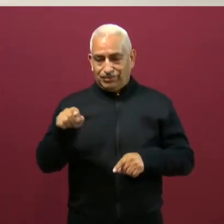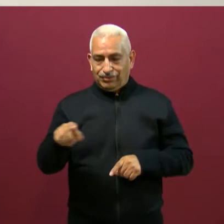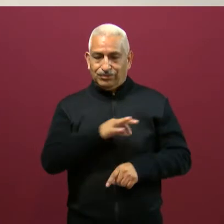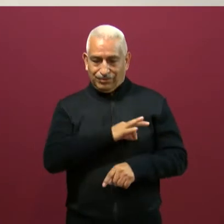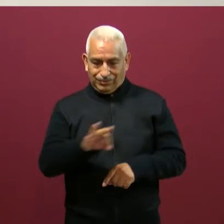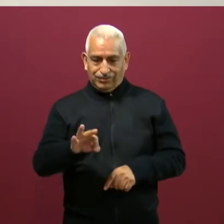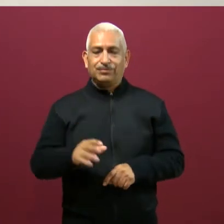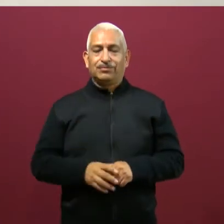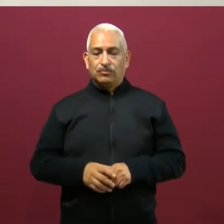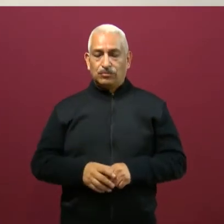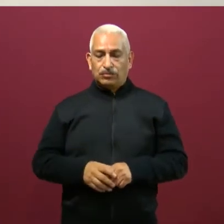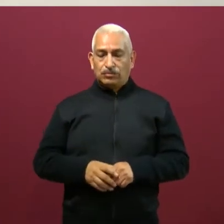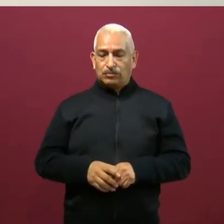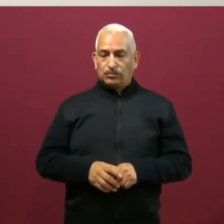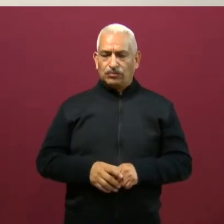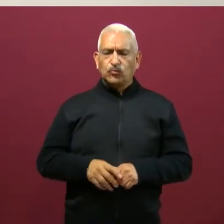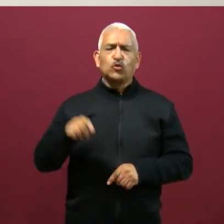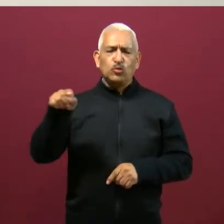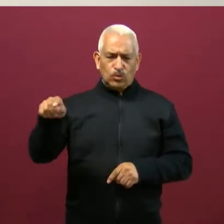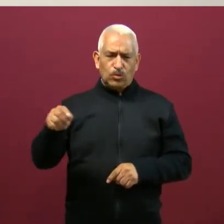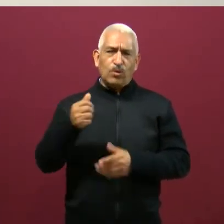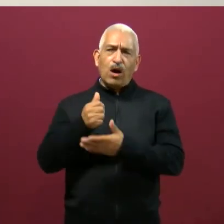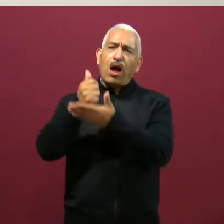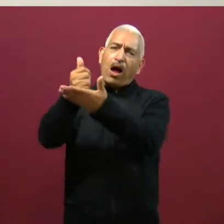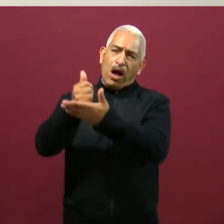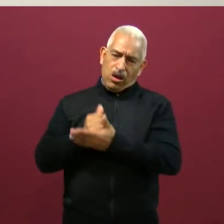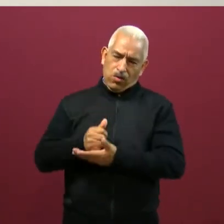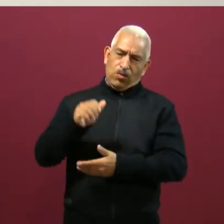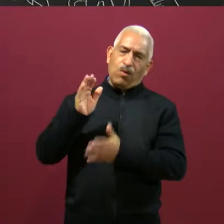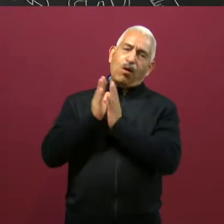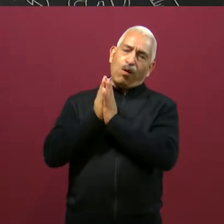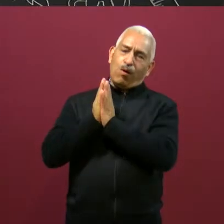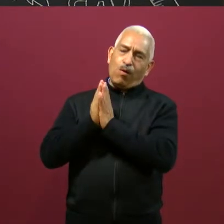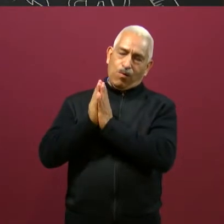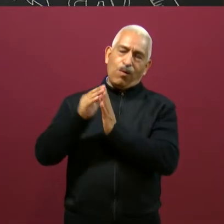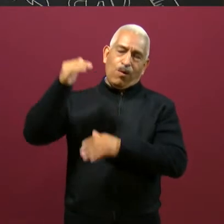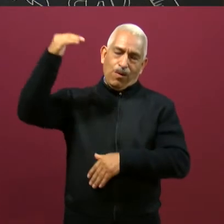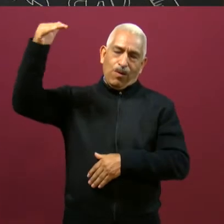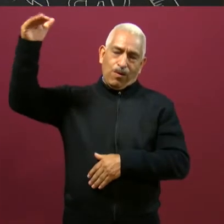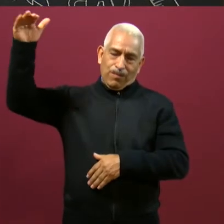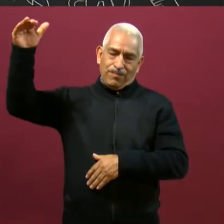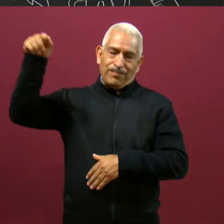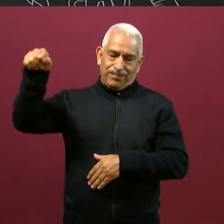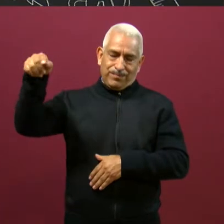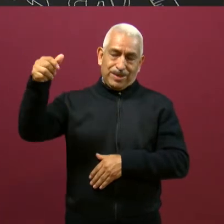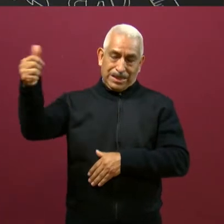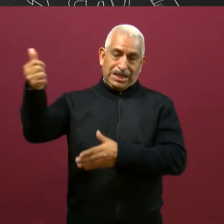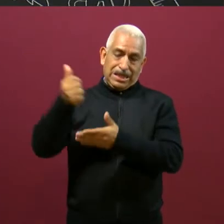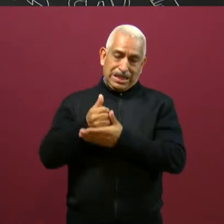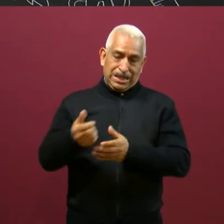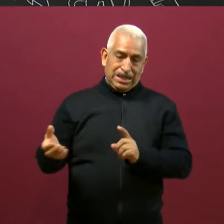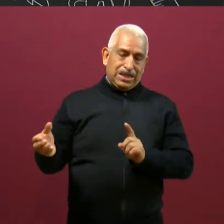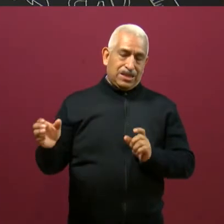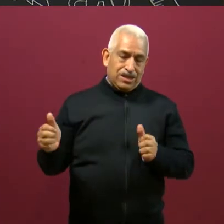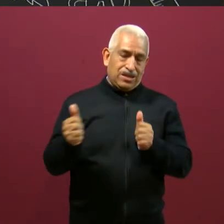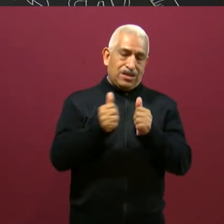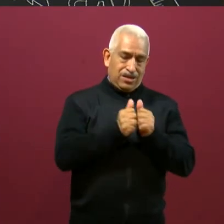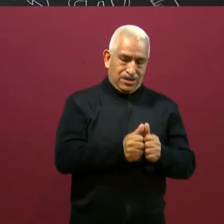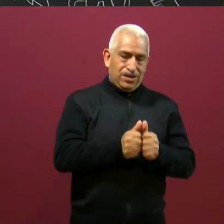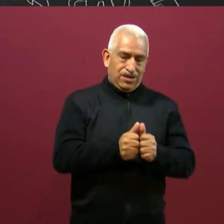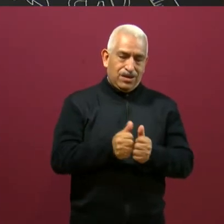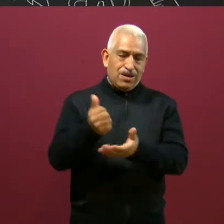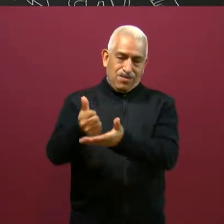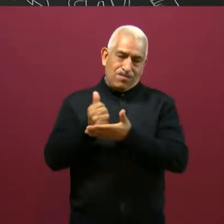Con la ayuda de un adulto, recuerda que estás acompañado de alguien que te va a apoyar en estos